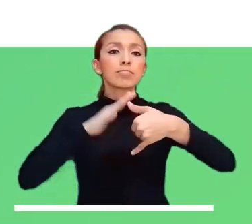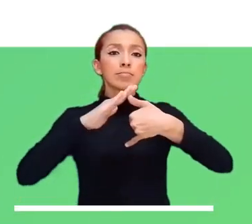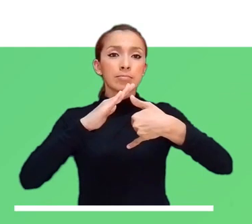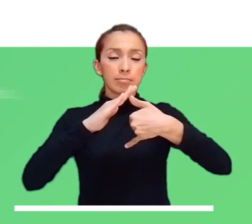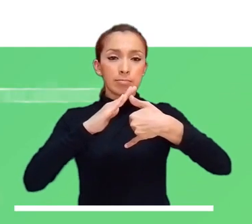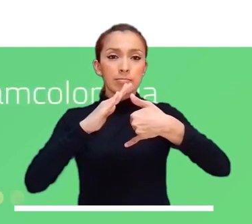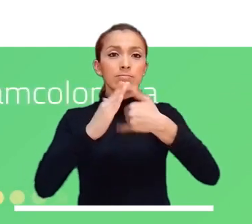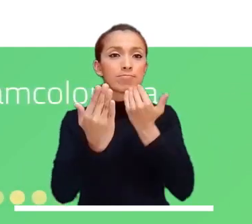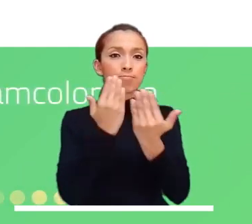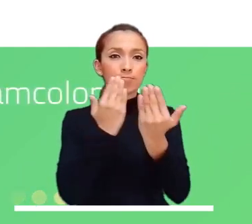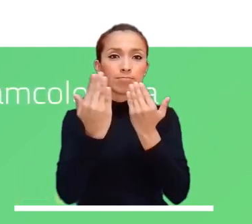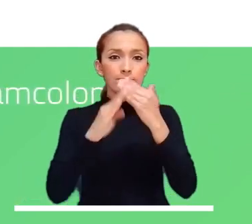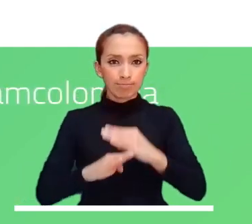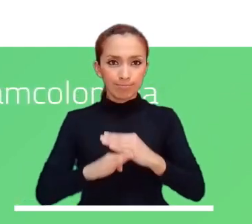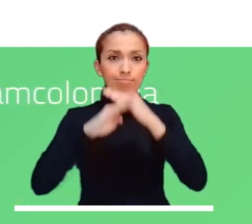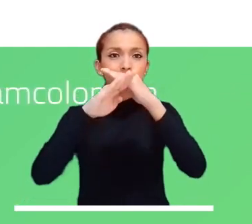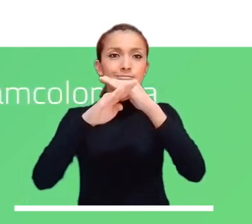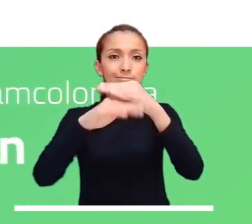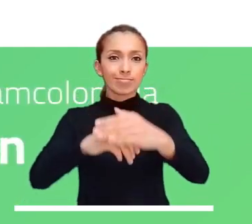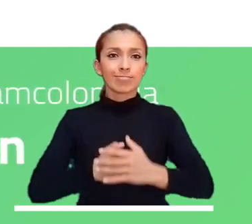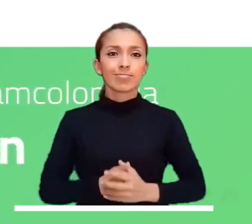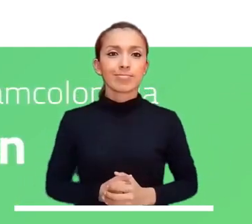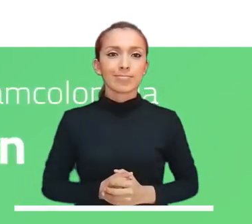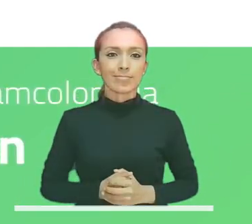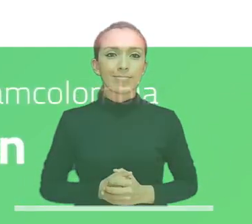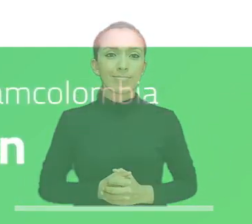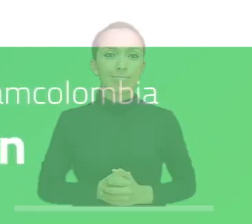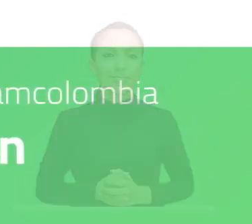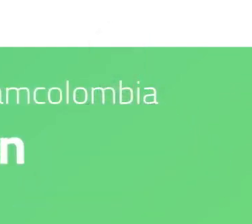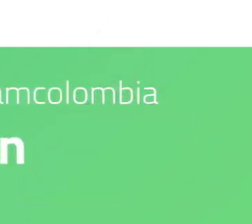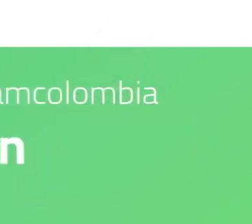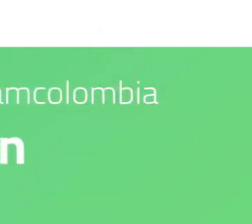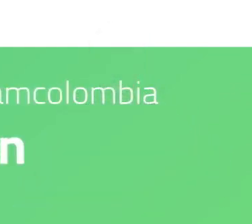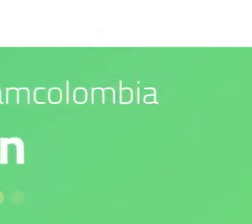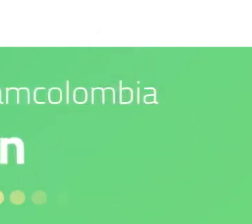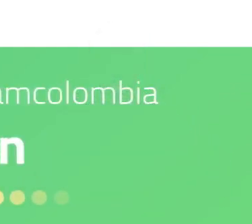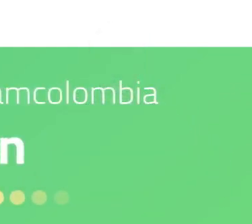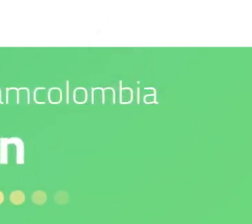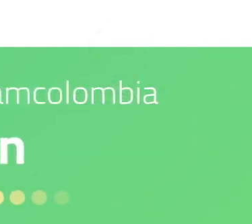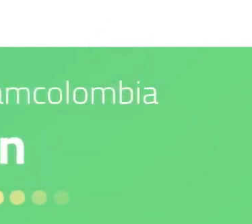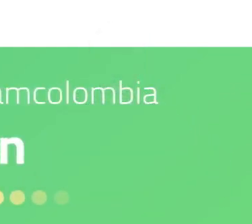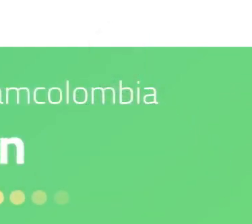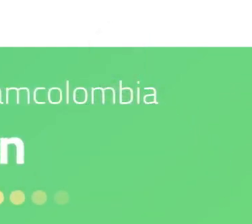es con el medio ambiente. IDEAM es confianza y prevención. IDEAM prevención.